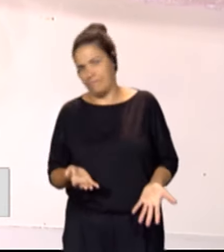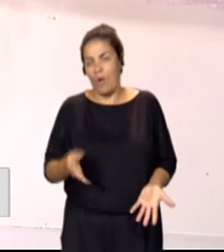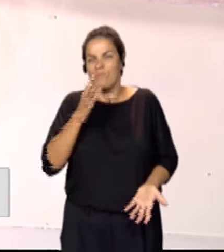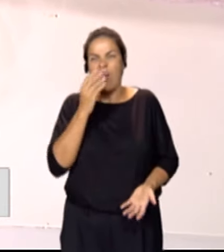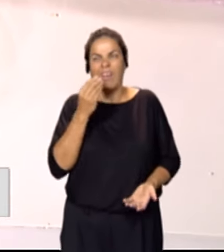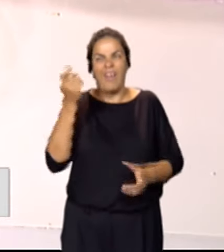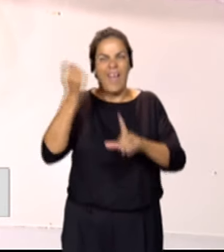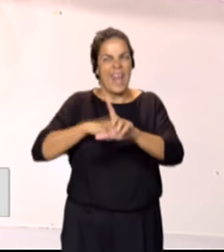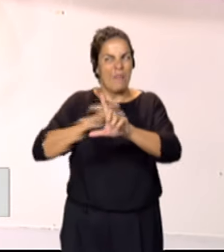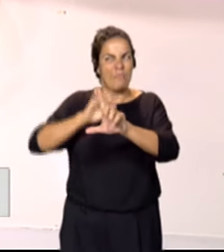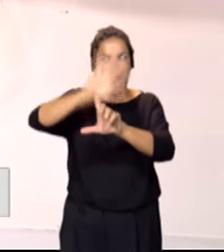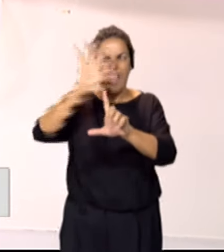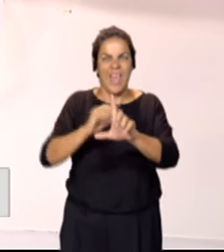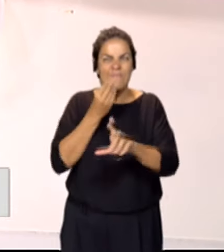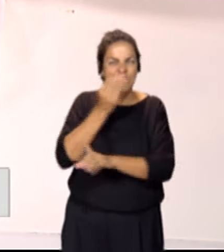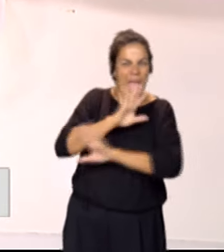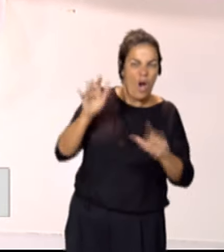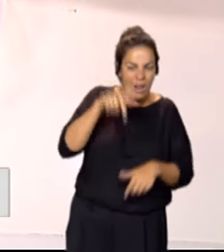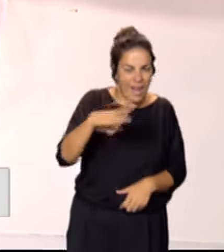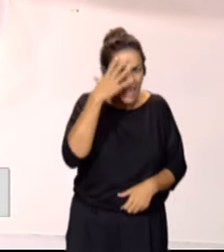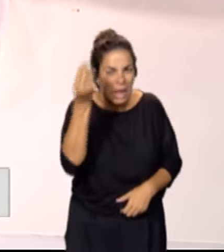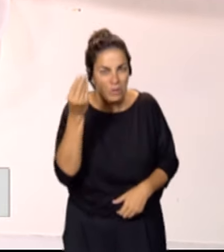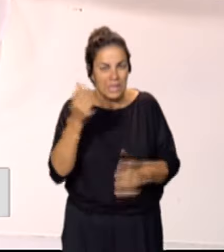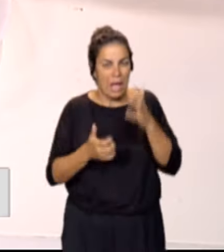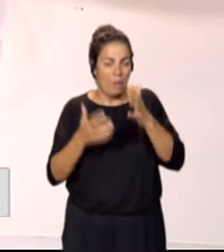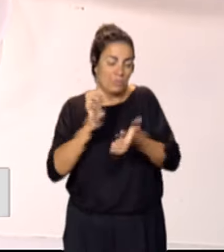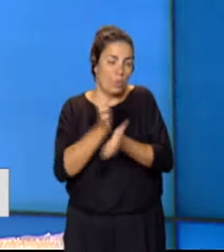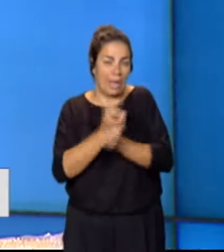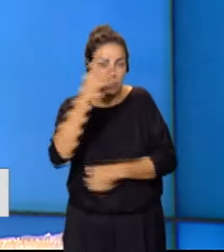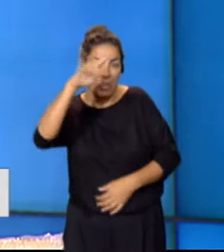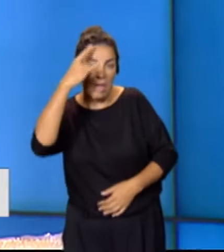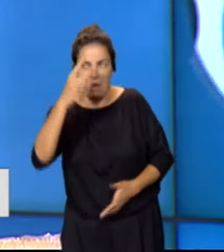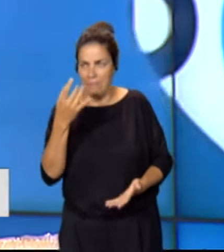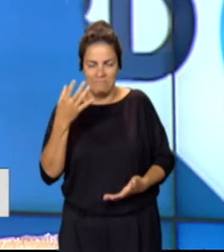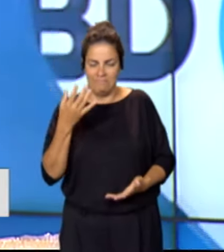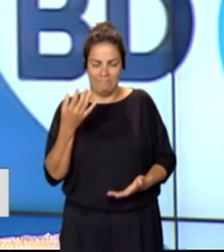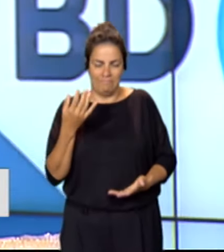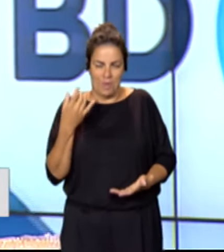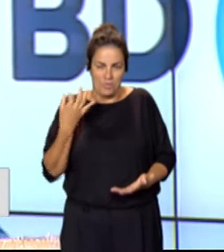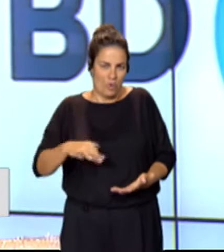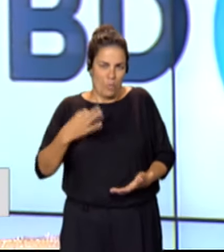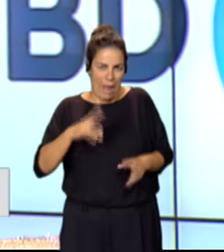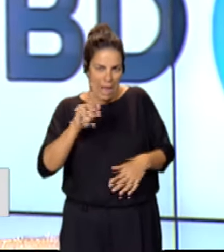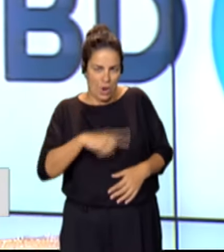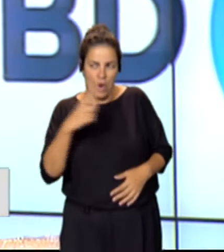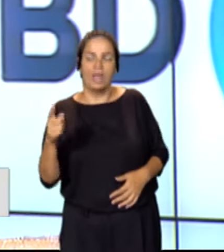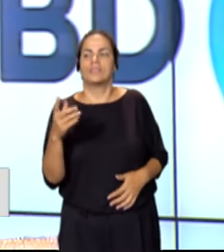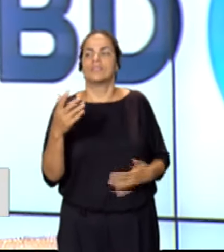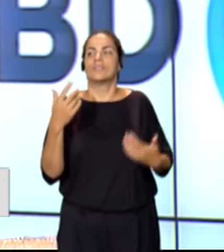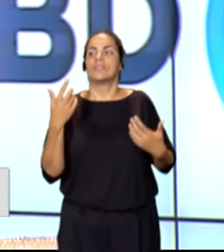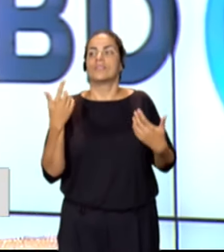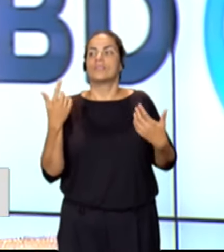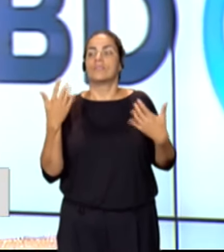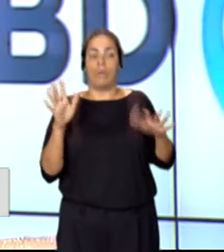de vaca no es algo habitual. Un queso de vaca puede ser en el norte de España, Claro, que es muy bueno queso también en nuestro país, pero aquí en